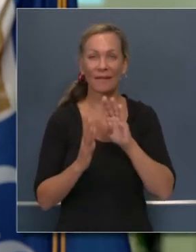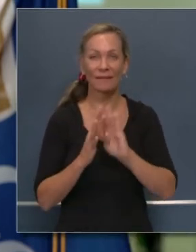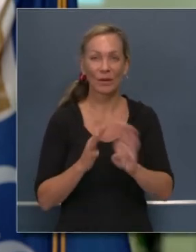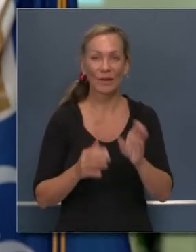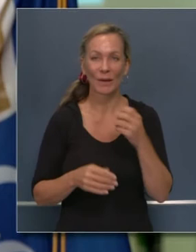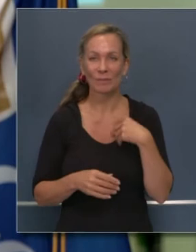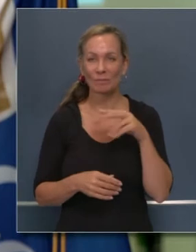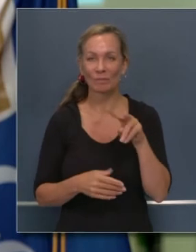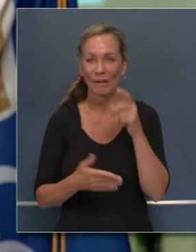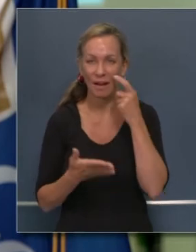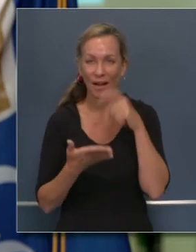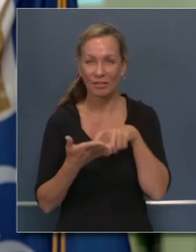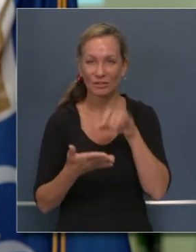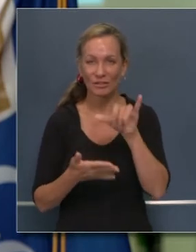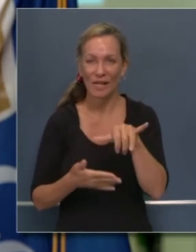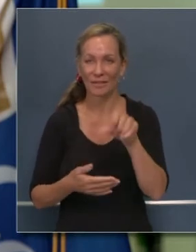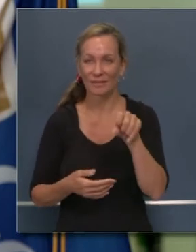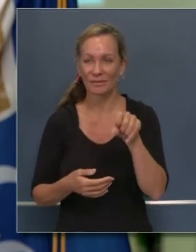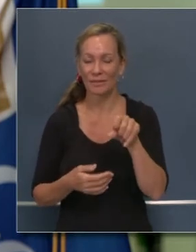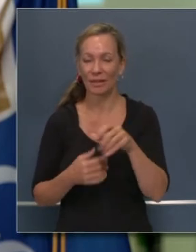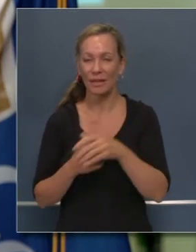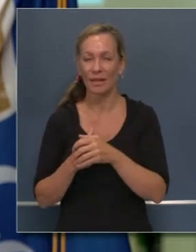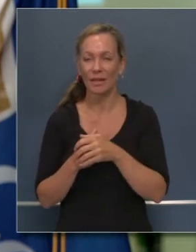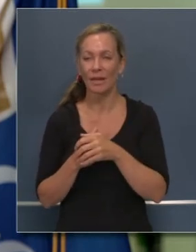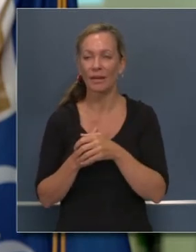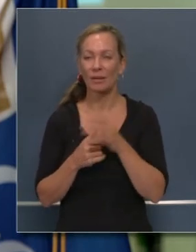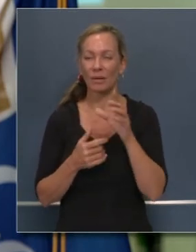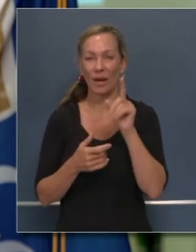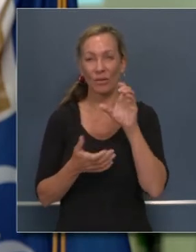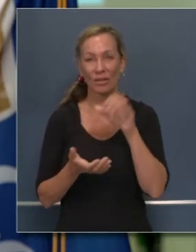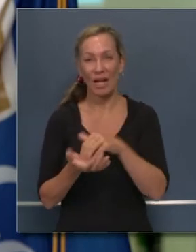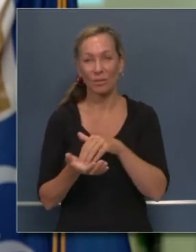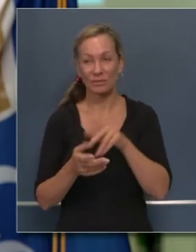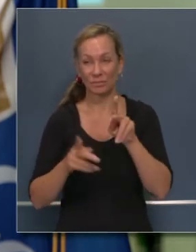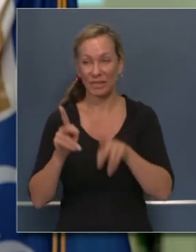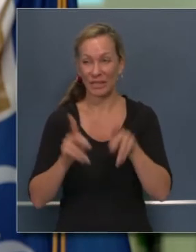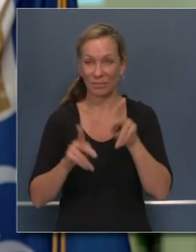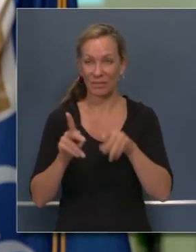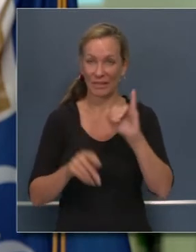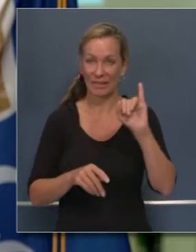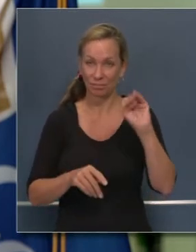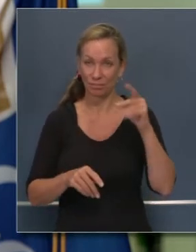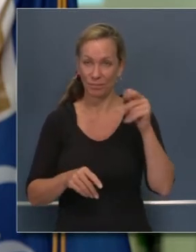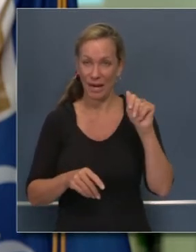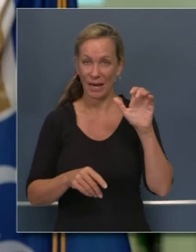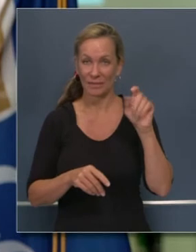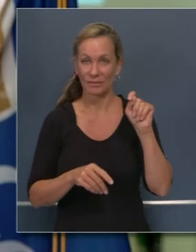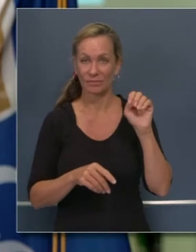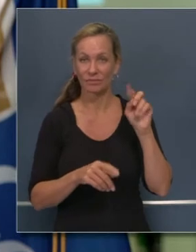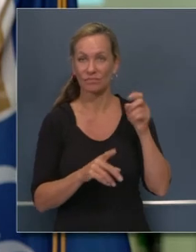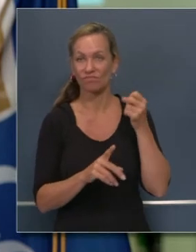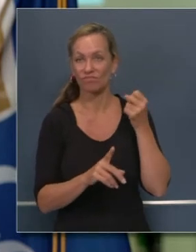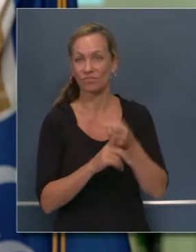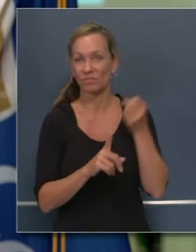particular a hablar de cientos y miles de personas a través del Estado que también han sufrido un impacto directo como usted.